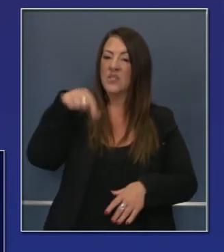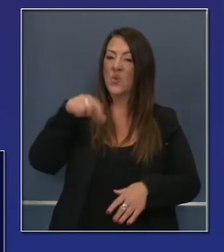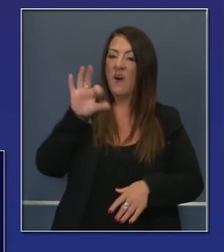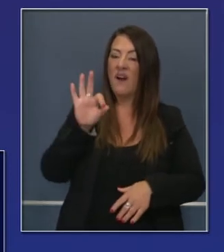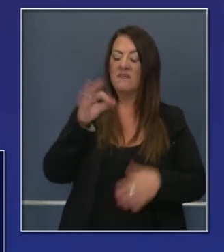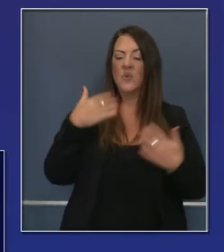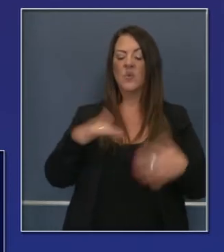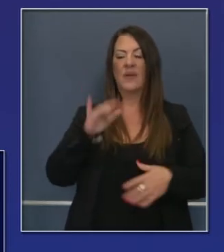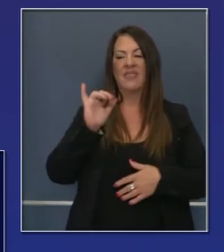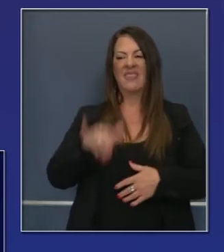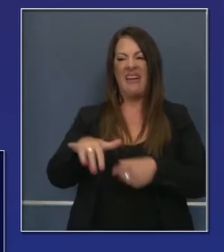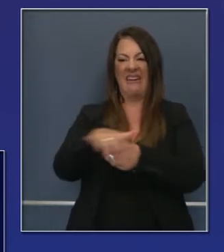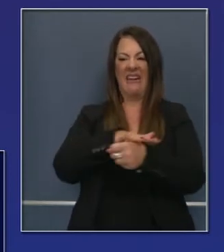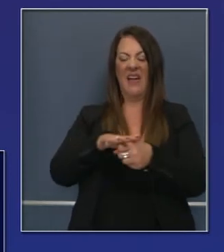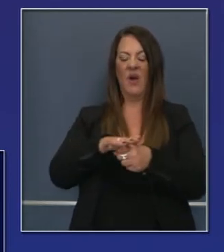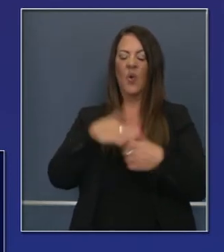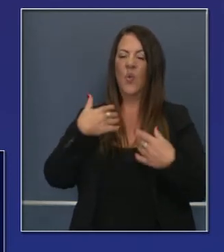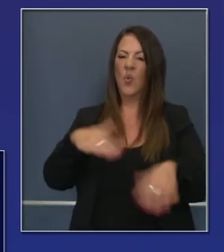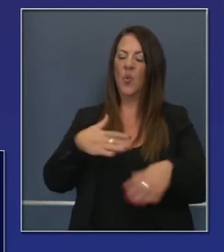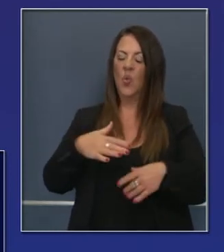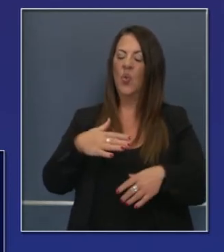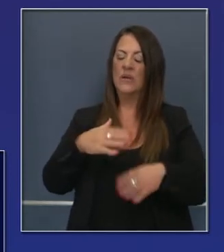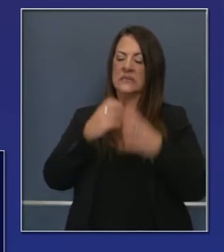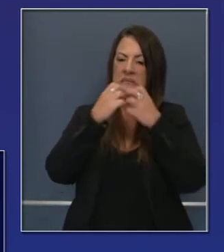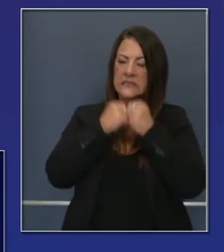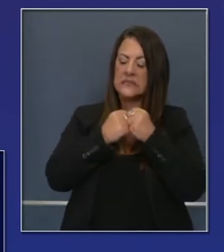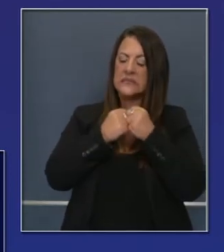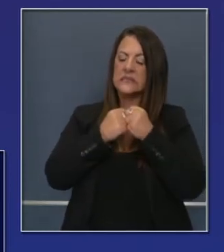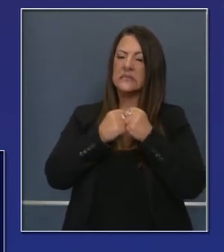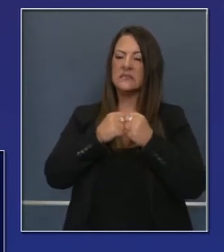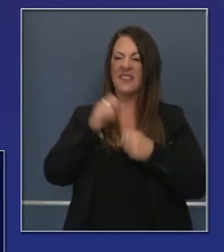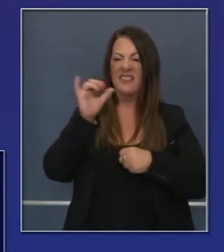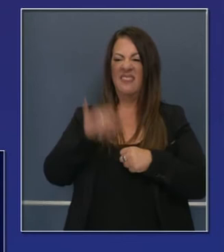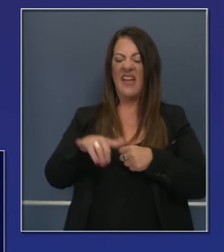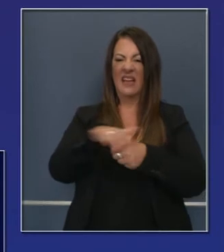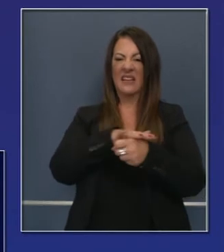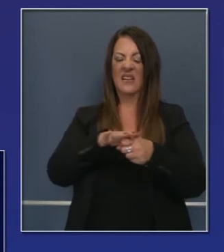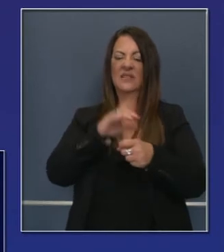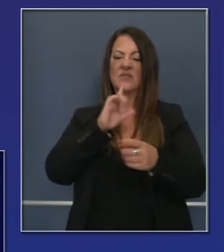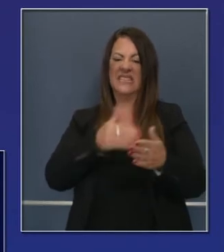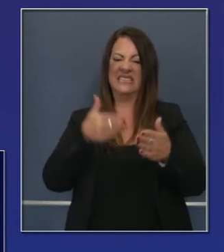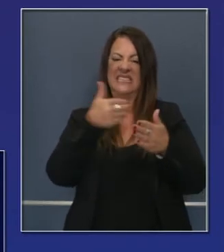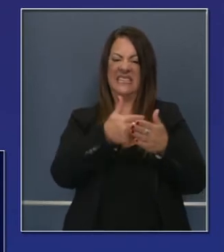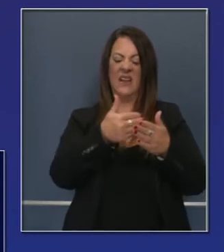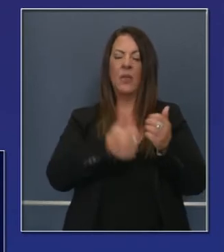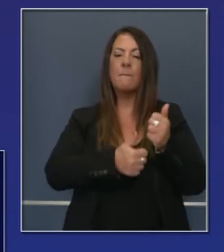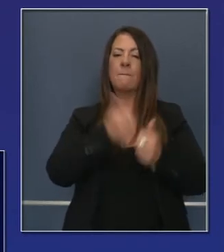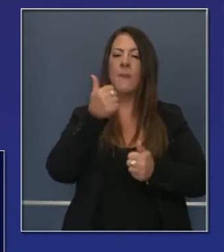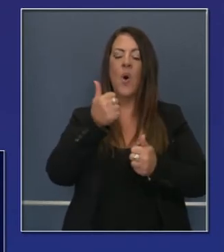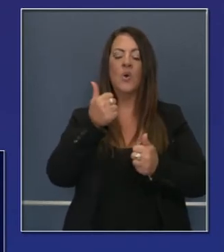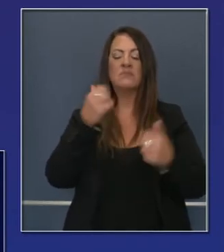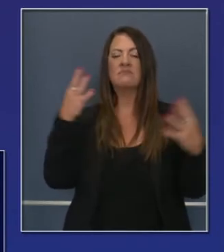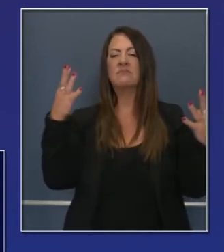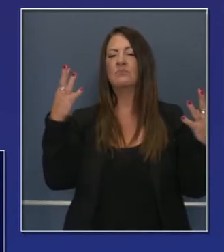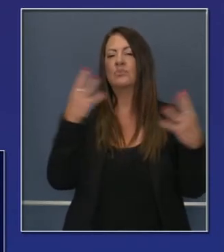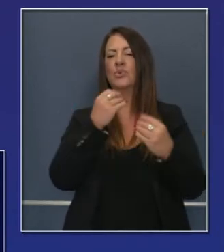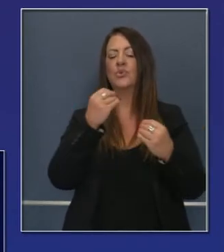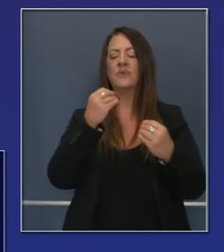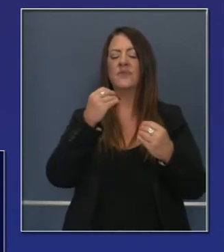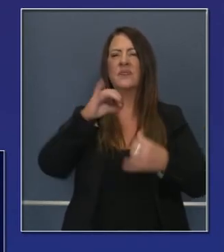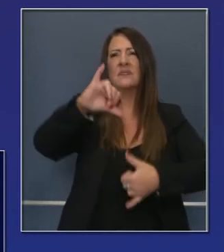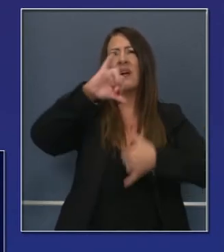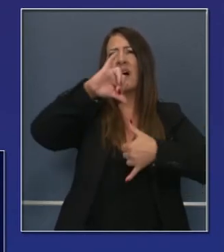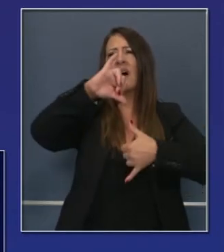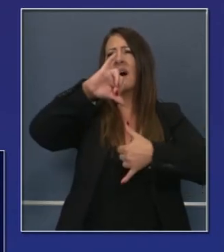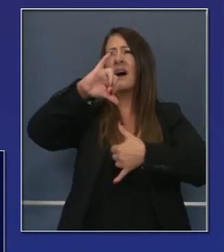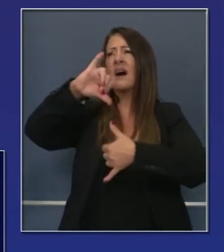precioso también el SQF, el impacto en los recursos también es importante. Es uno de los más majestuosos